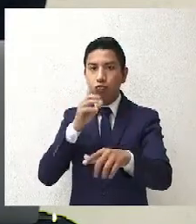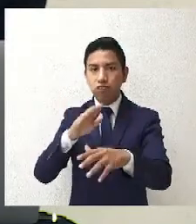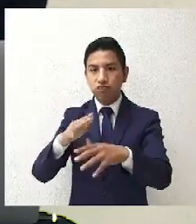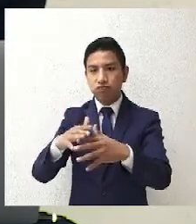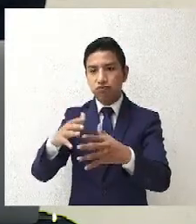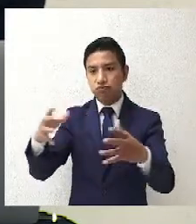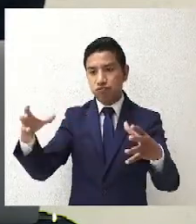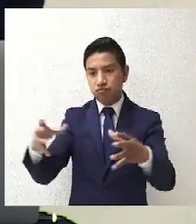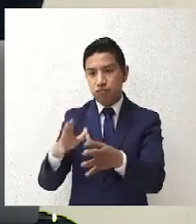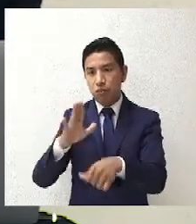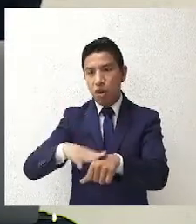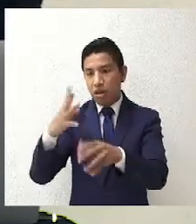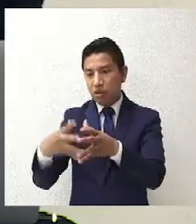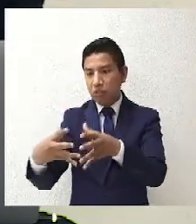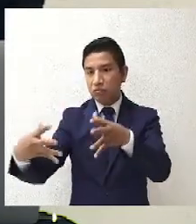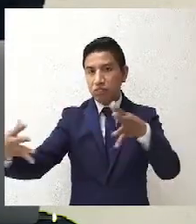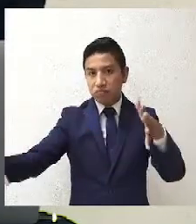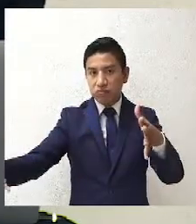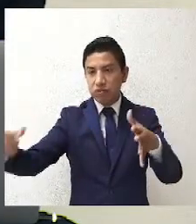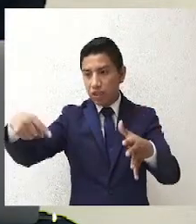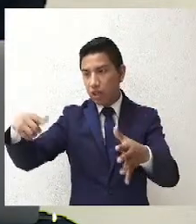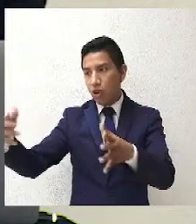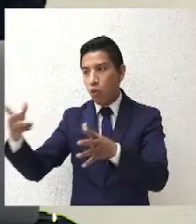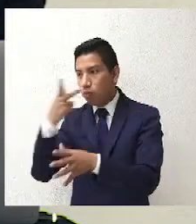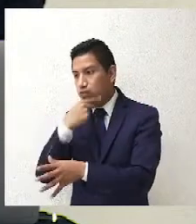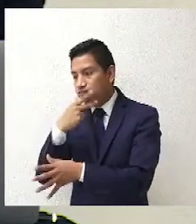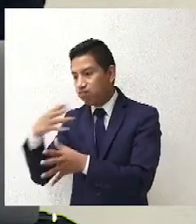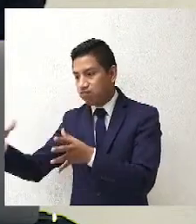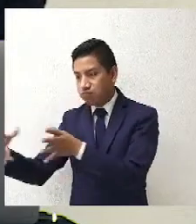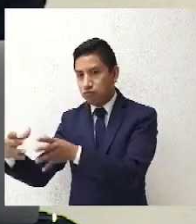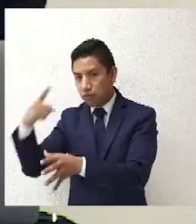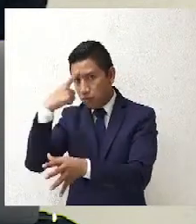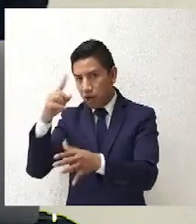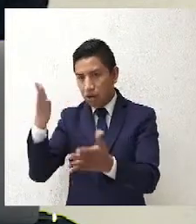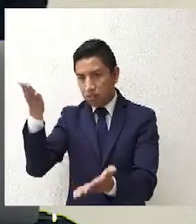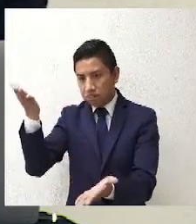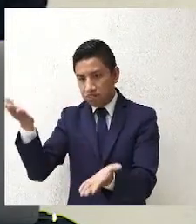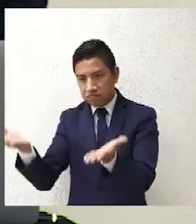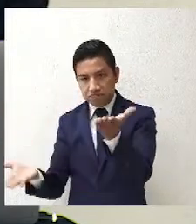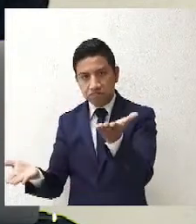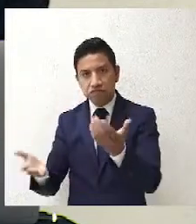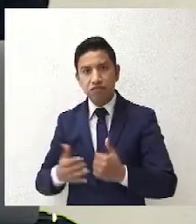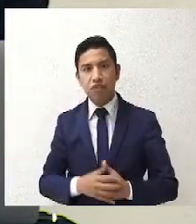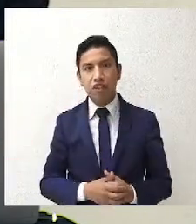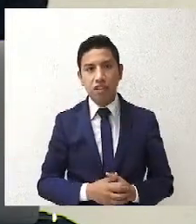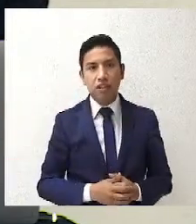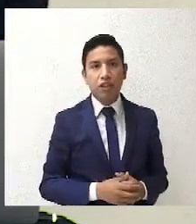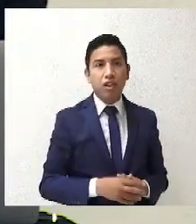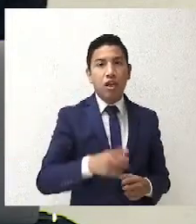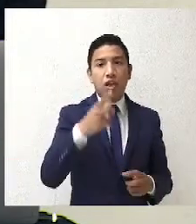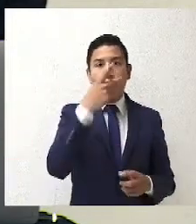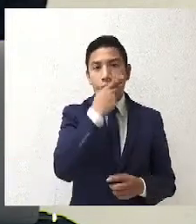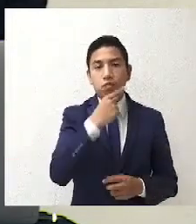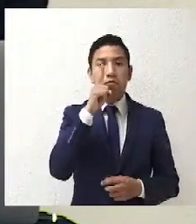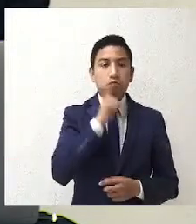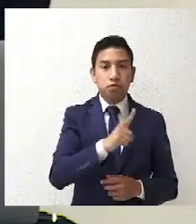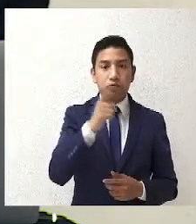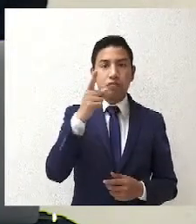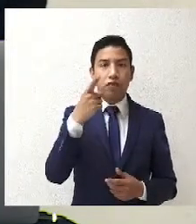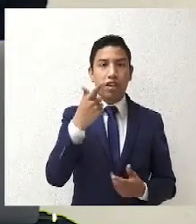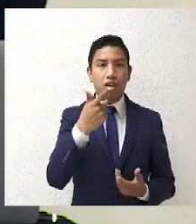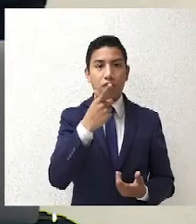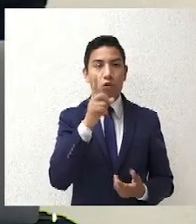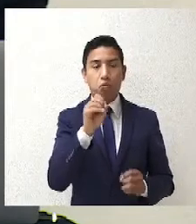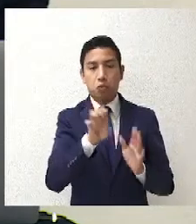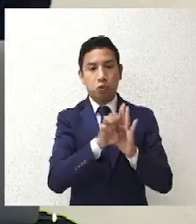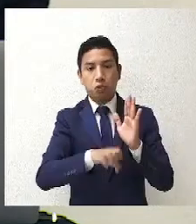jurisdiccionales tienes que tener en cuenta siempre, sobre todo cuando están implicadas cuestiones de géneros, de acceso de las mujeres a los